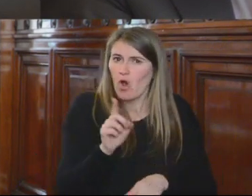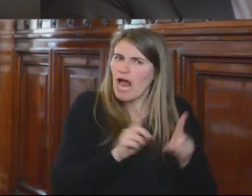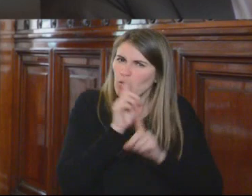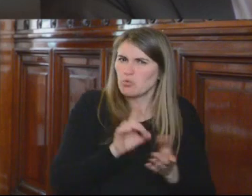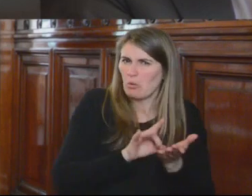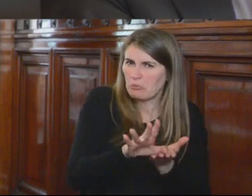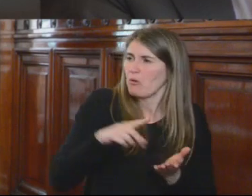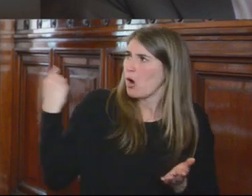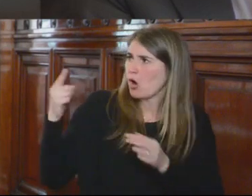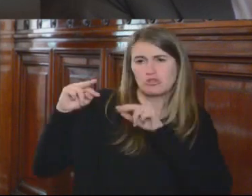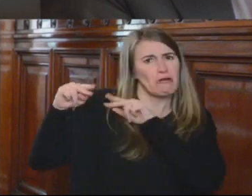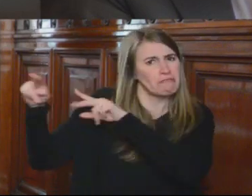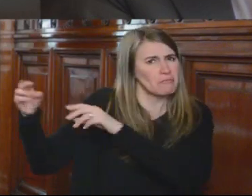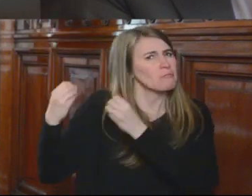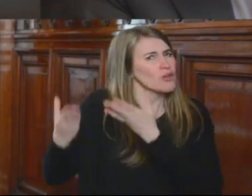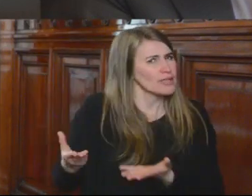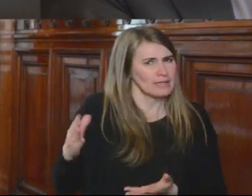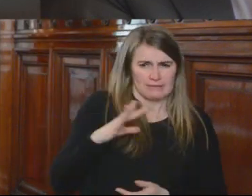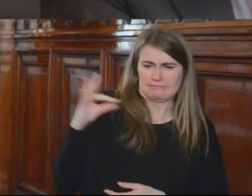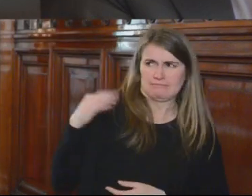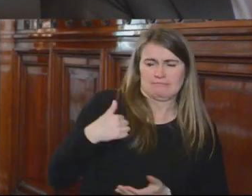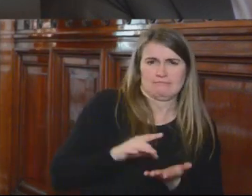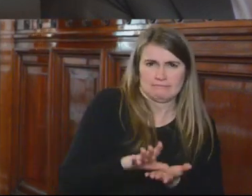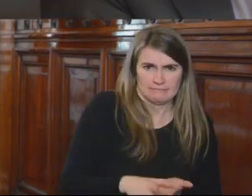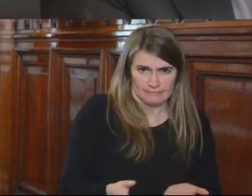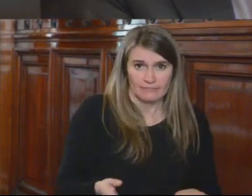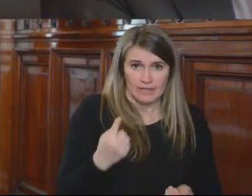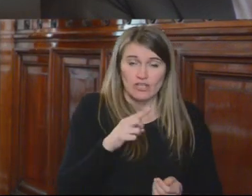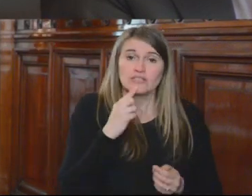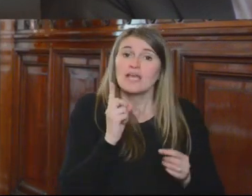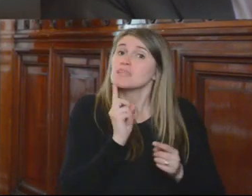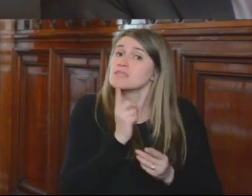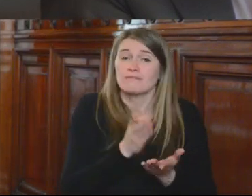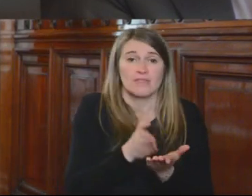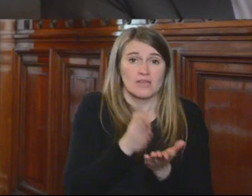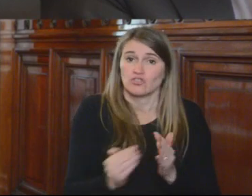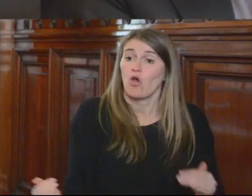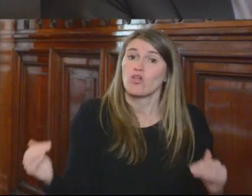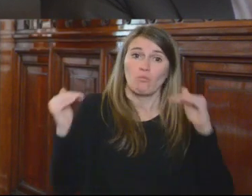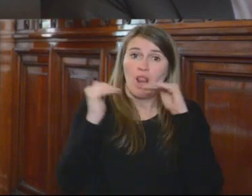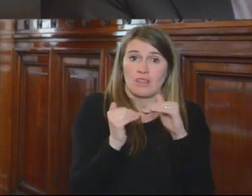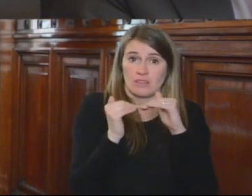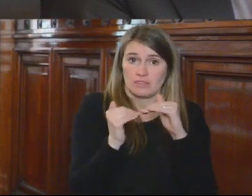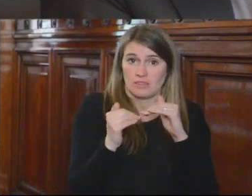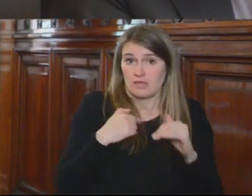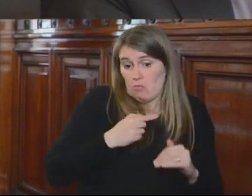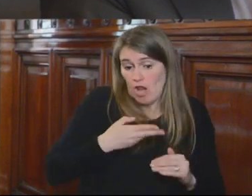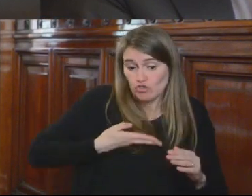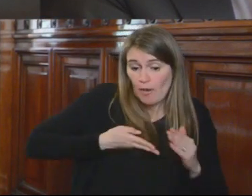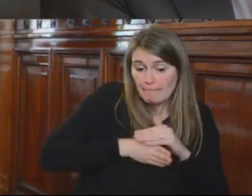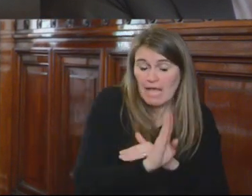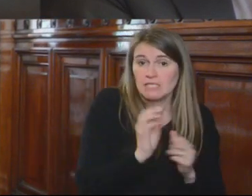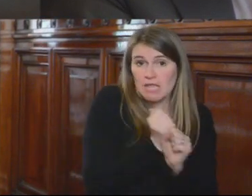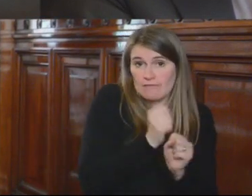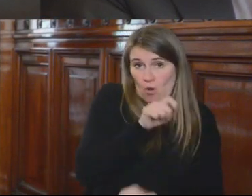En ese marco, denunciaron lesión del derecho a la igualdad, en razón a que encontrándose en idéntica condición de todos los